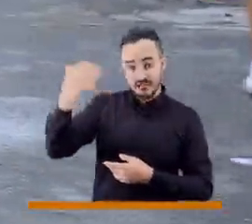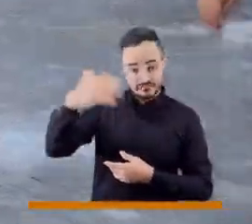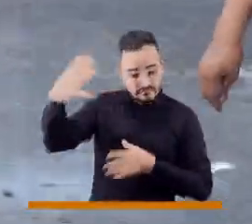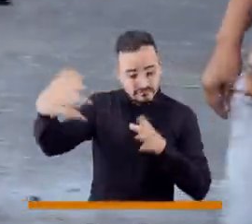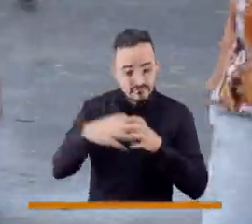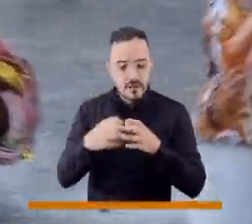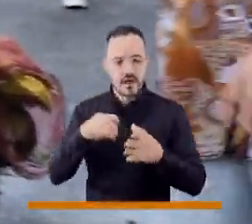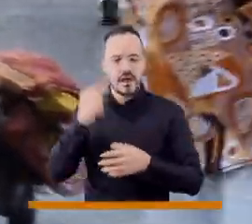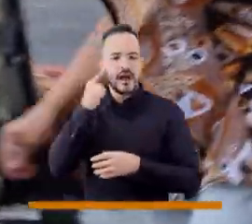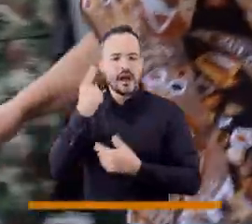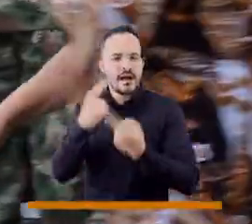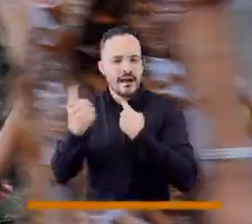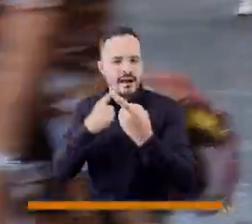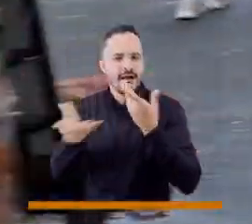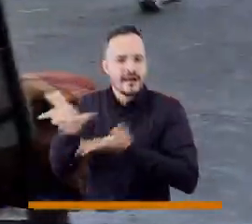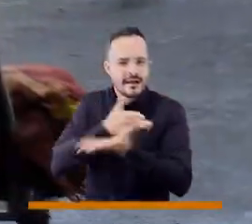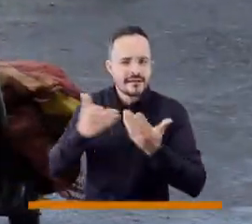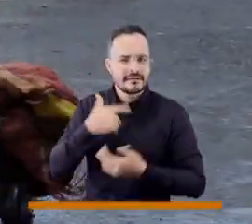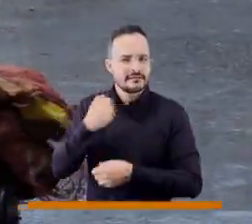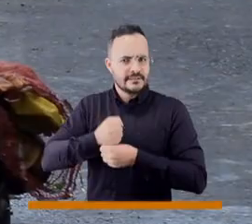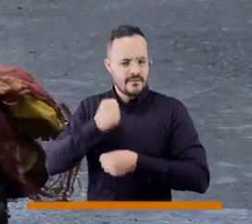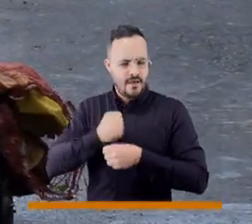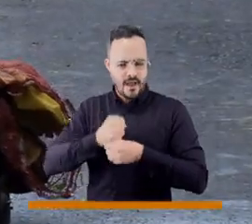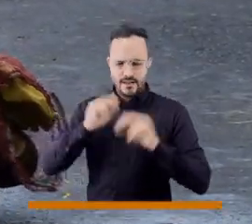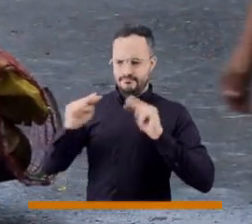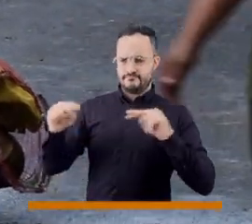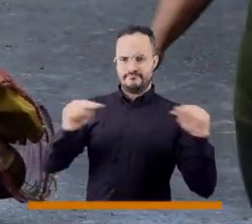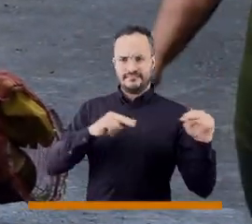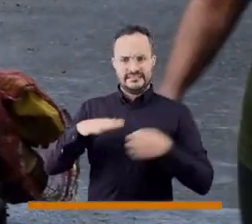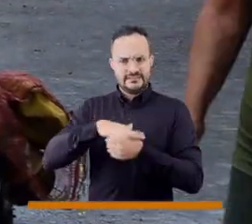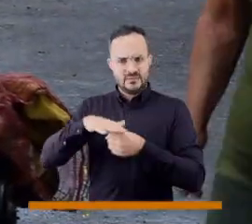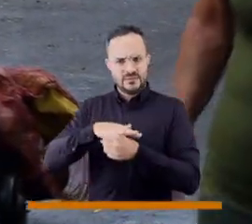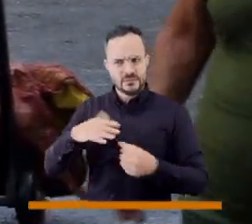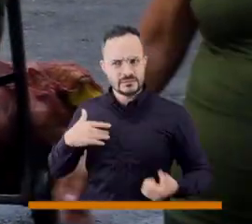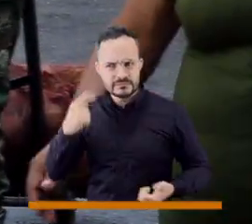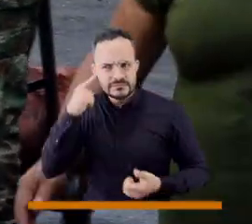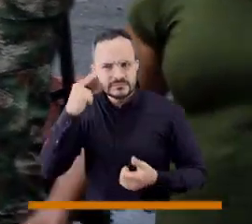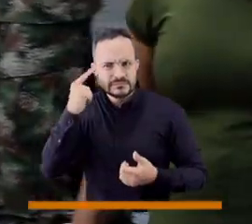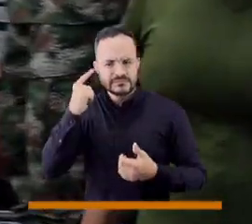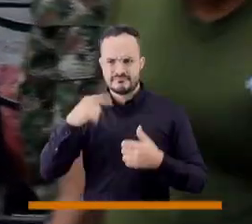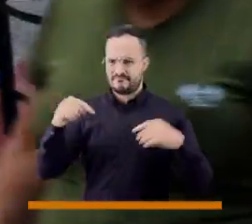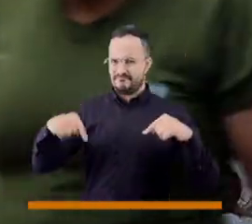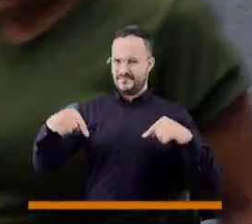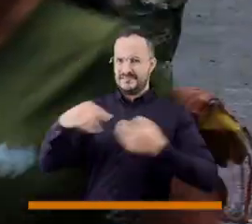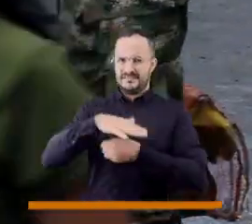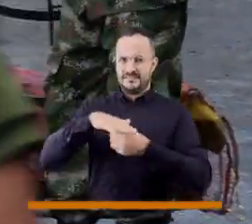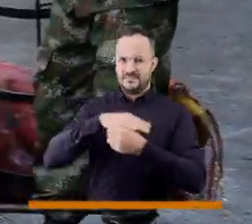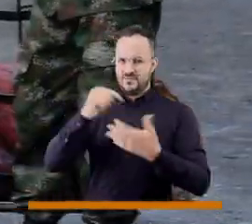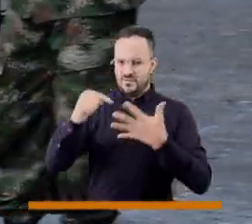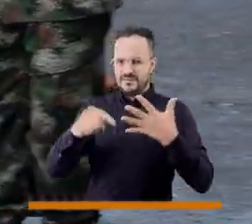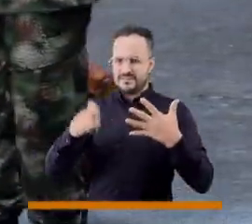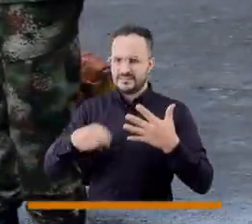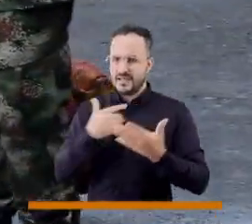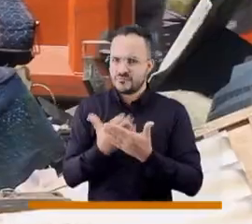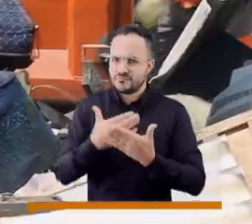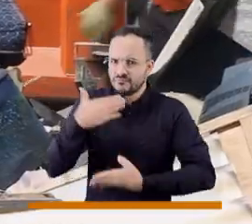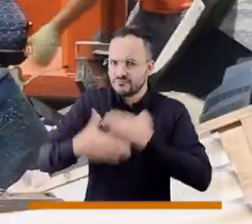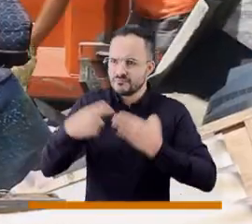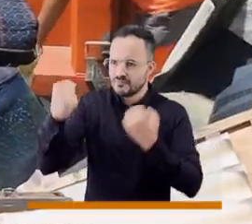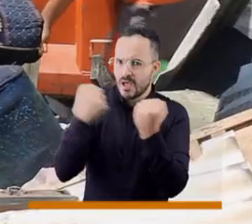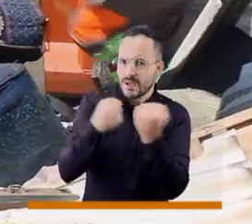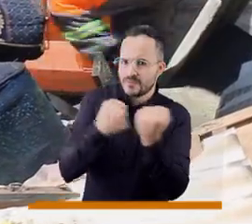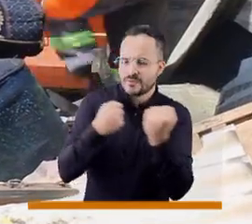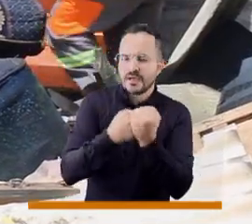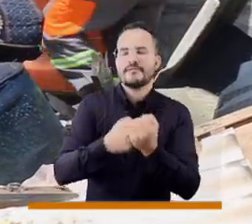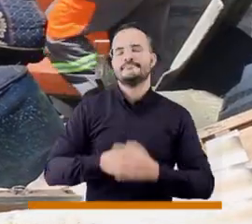muchas veces ellos, en esa labor social que ellos también hacen, les gusta vincularse a este tipo de actividades, entonces